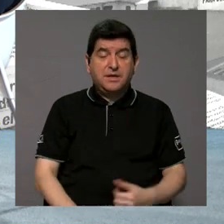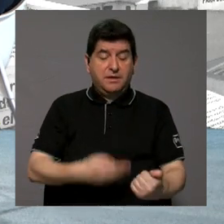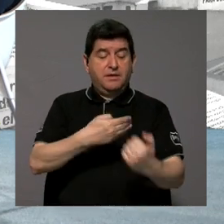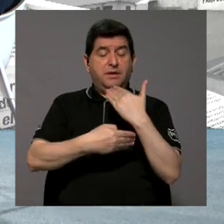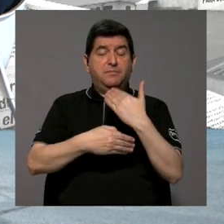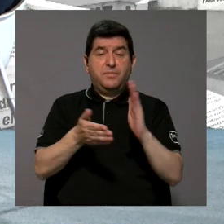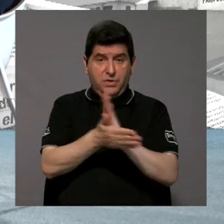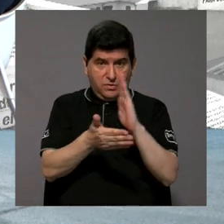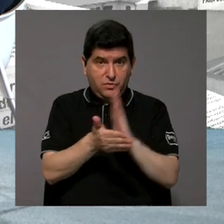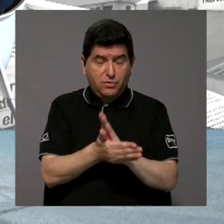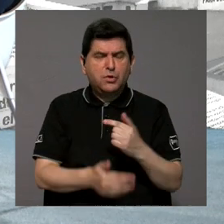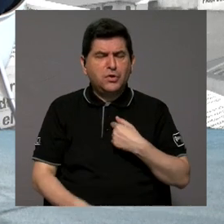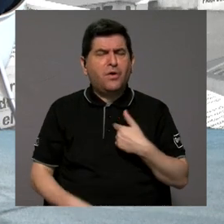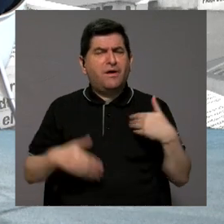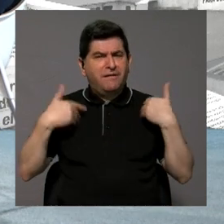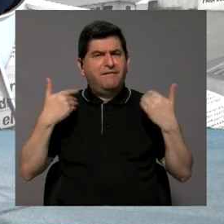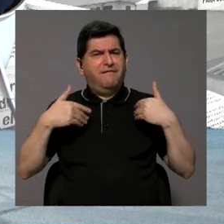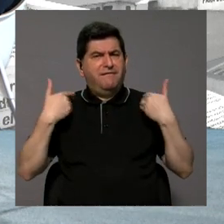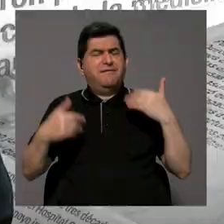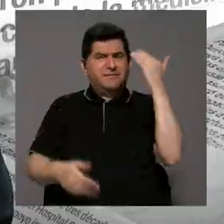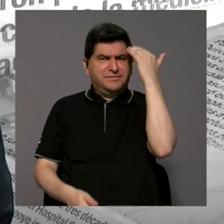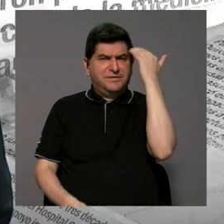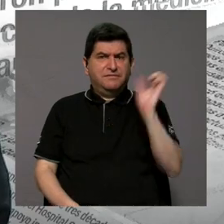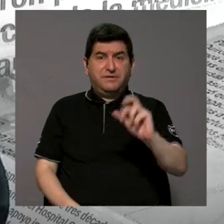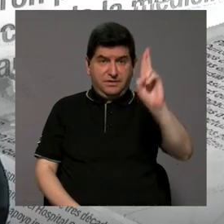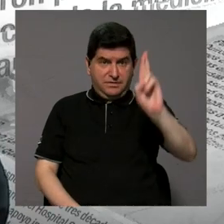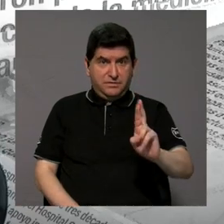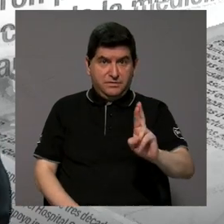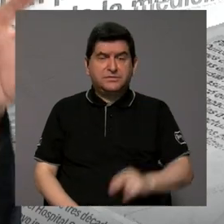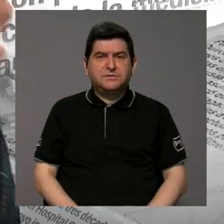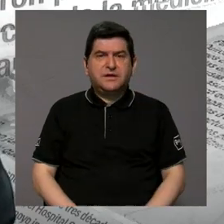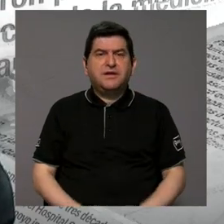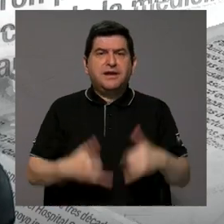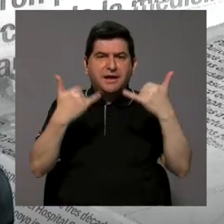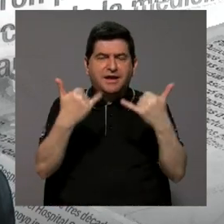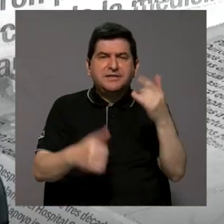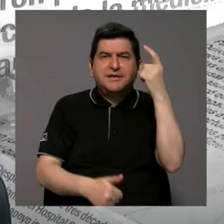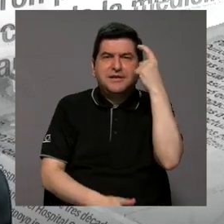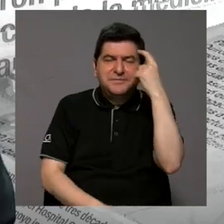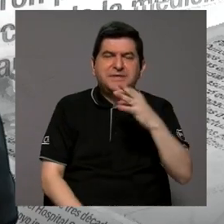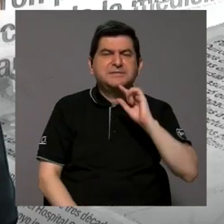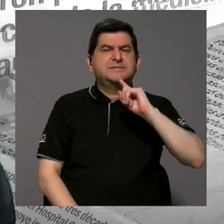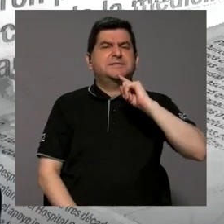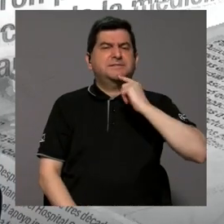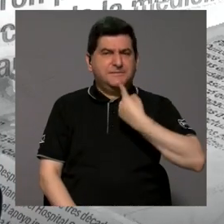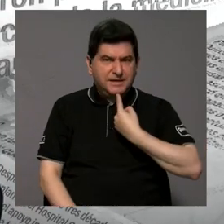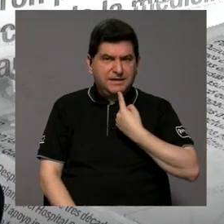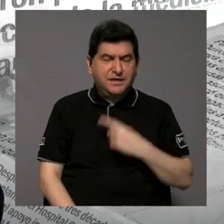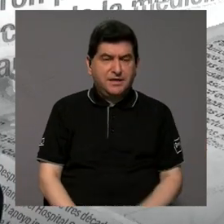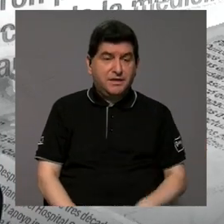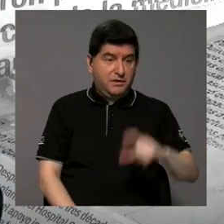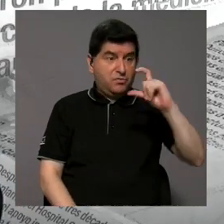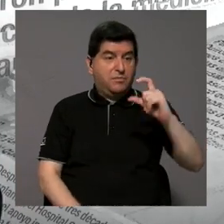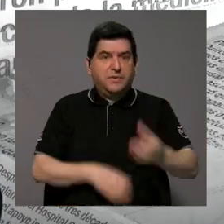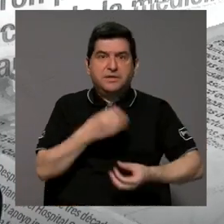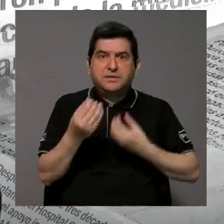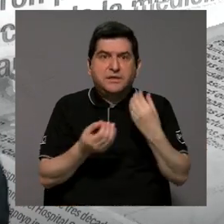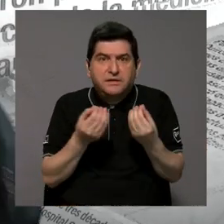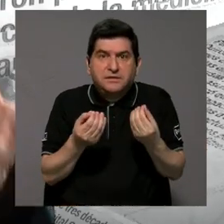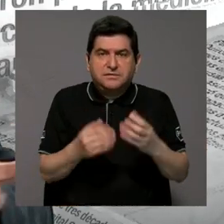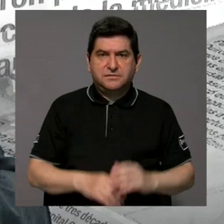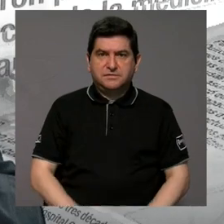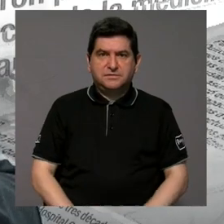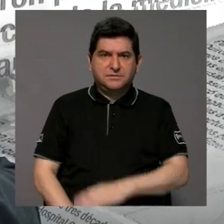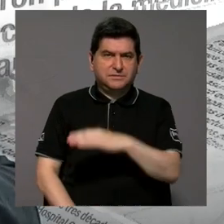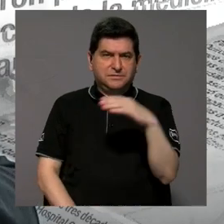me alegró bastante de saber que Costa Rica está planteándose seriamente qué hacer con las baterías y